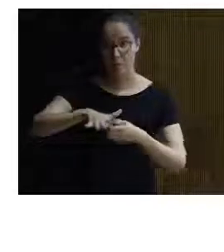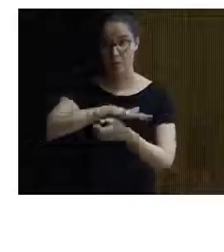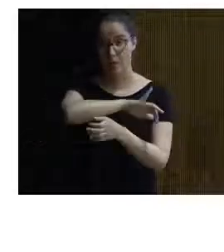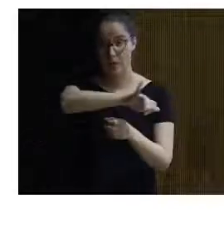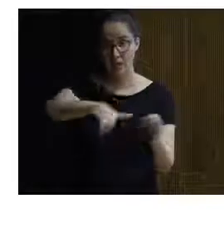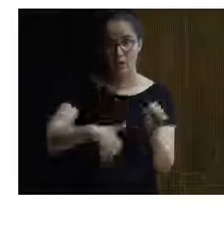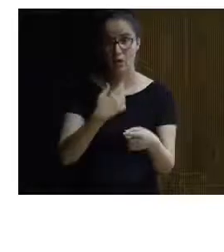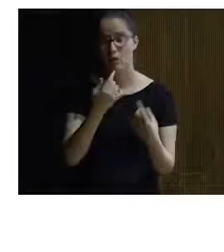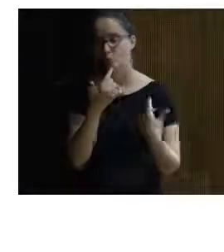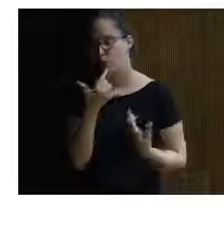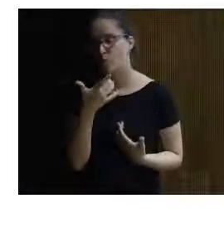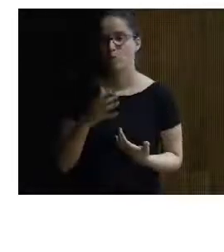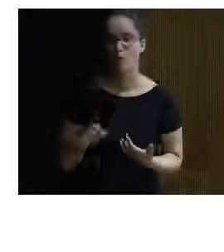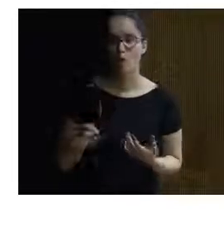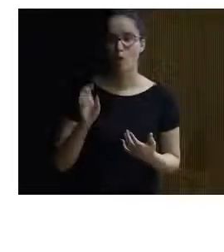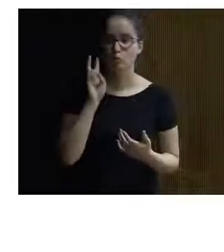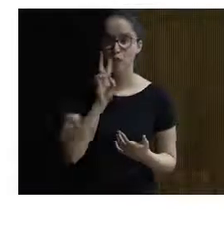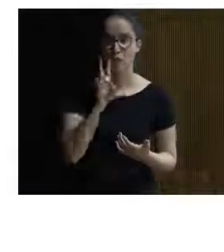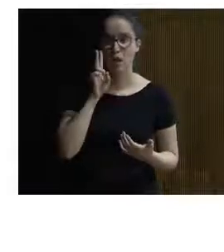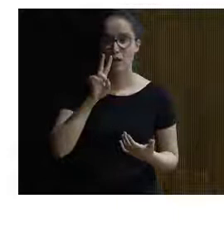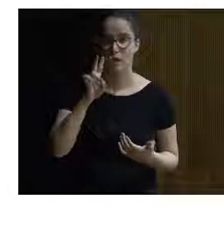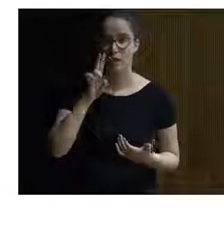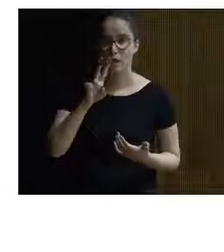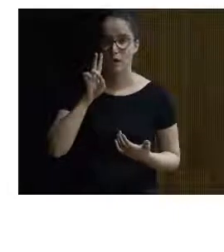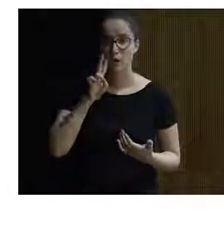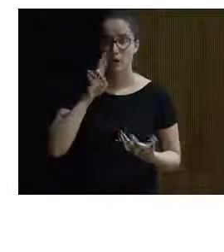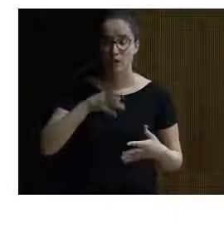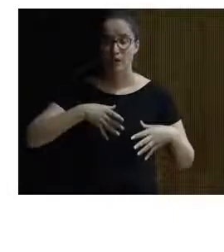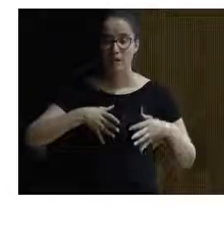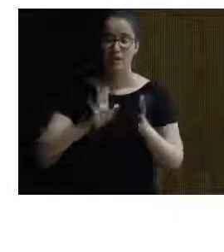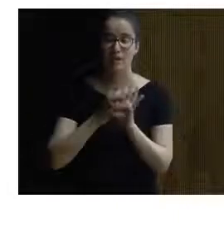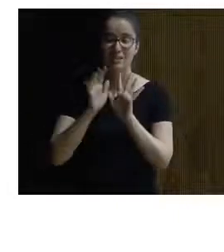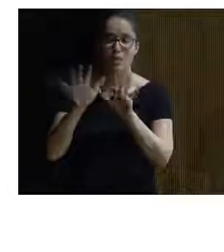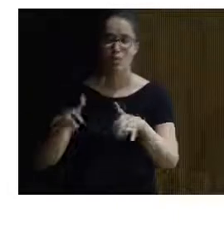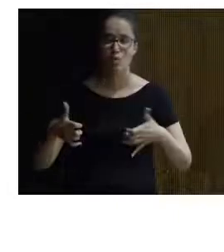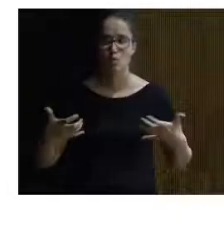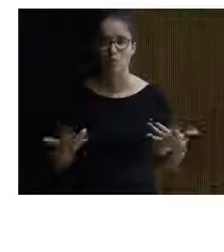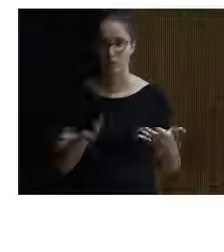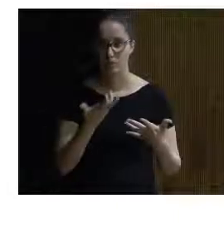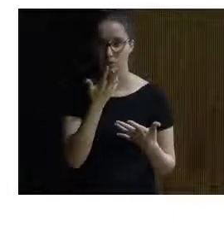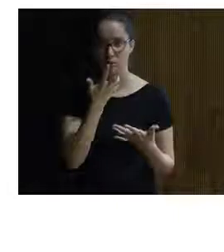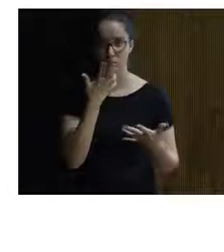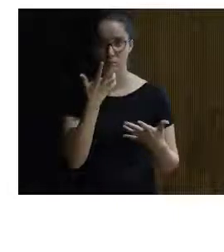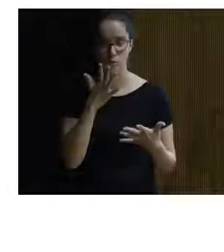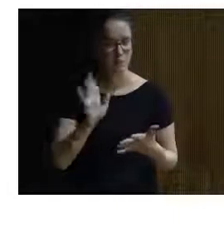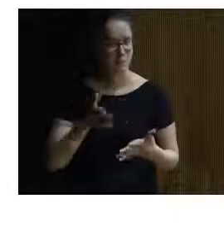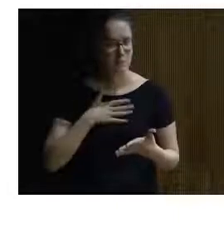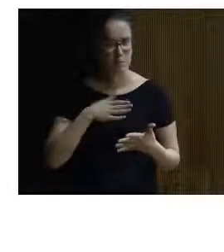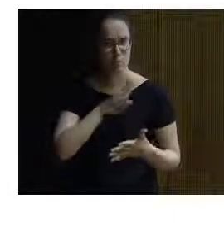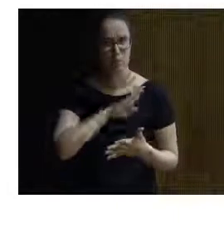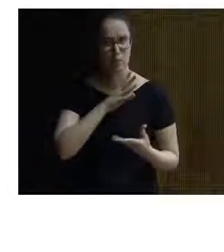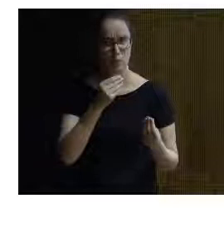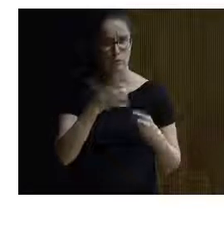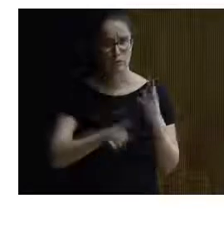que hay donde, bueno, pues podemos ver que tenemos en Castilla y León que tiene mucho patrimonio y muchas